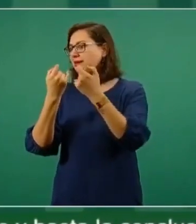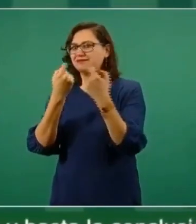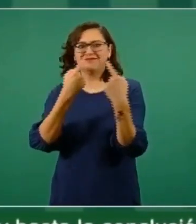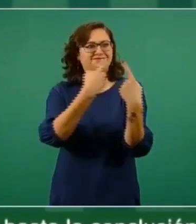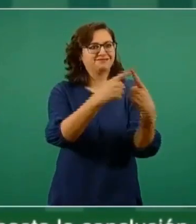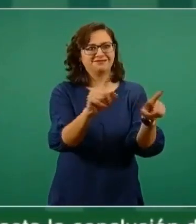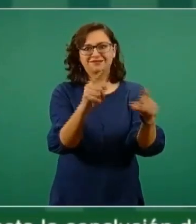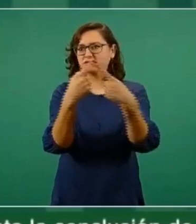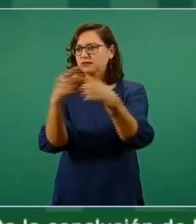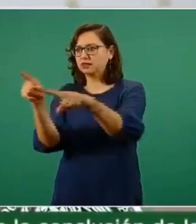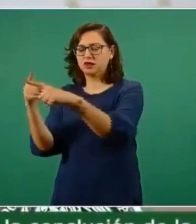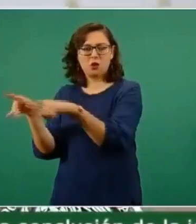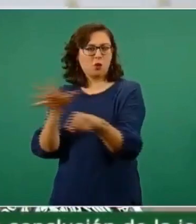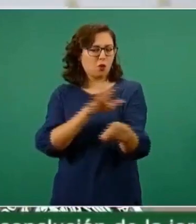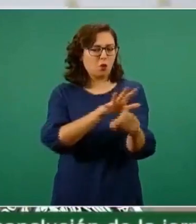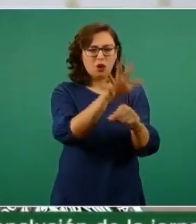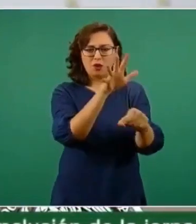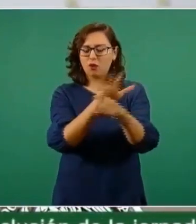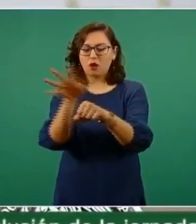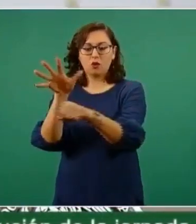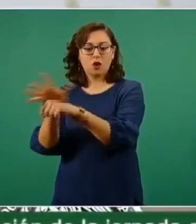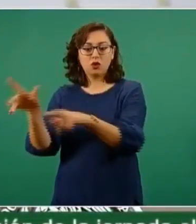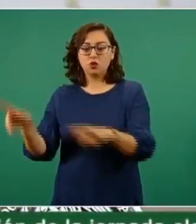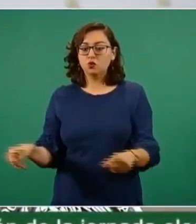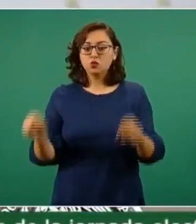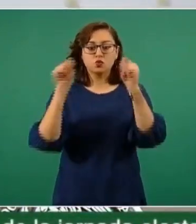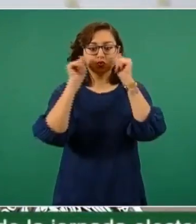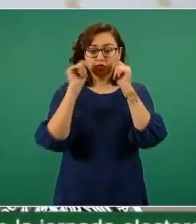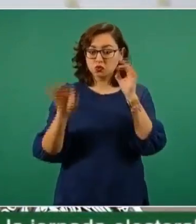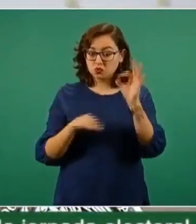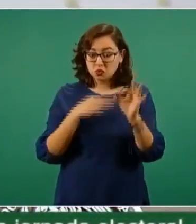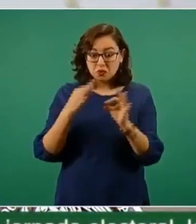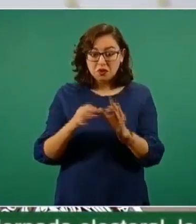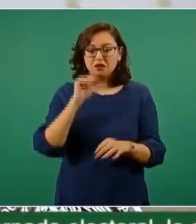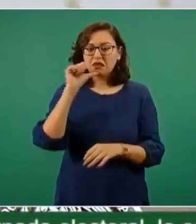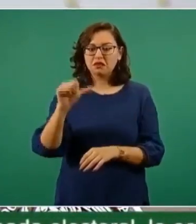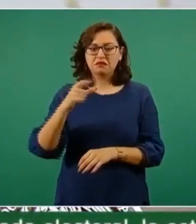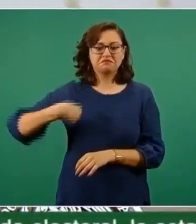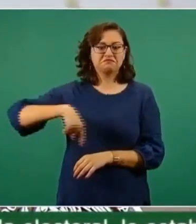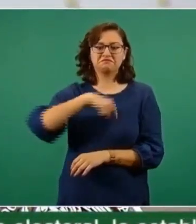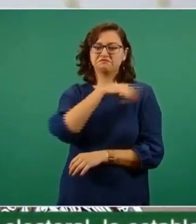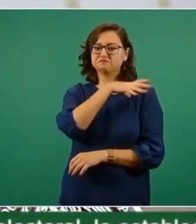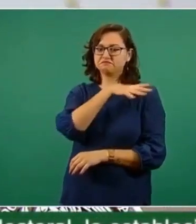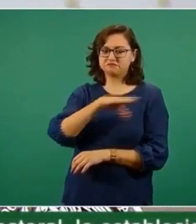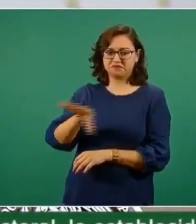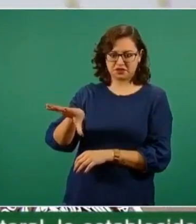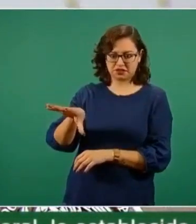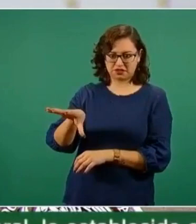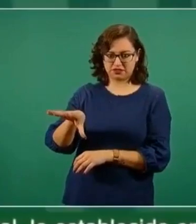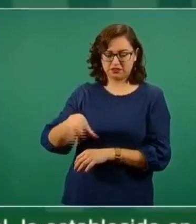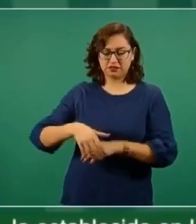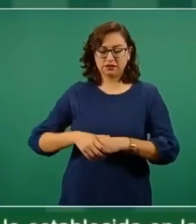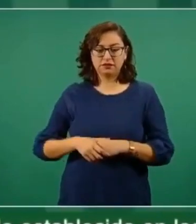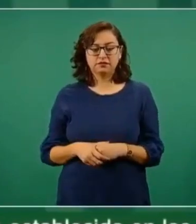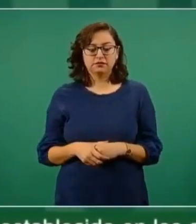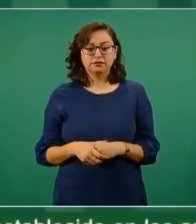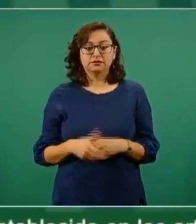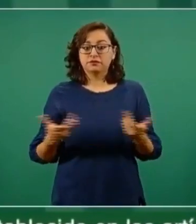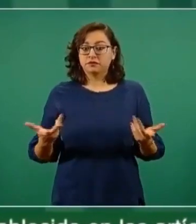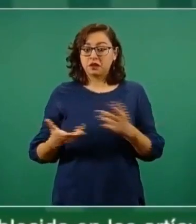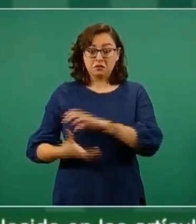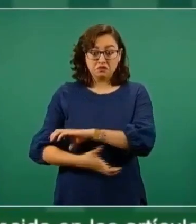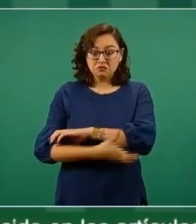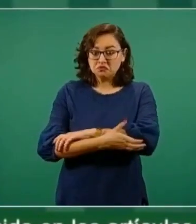forma en la que actúa, que no cumpla con las leyes, que no entienda la importancia de la